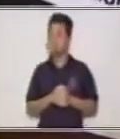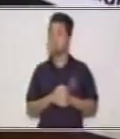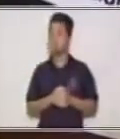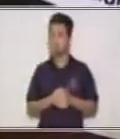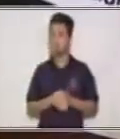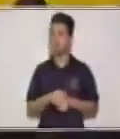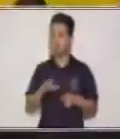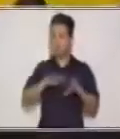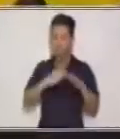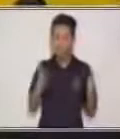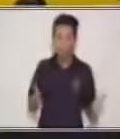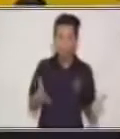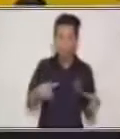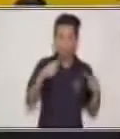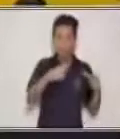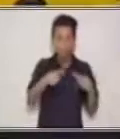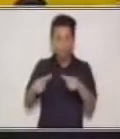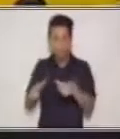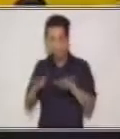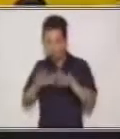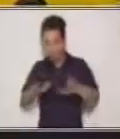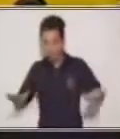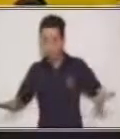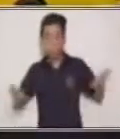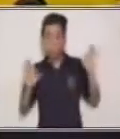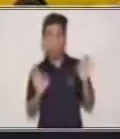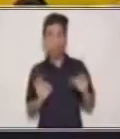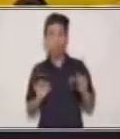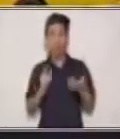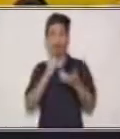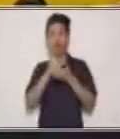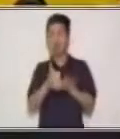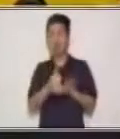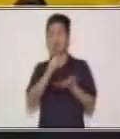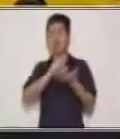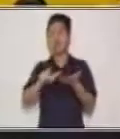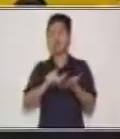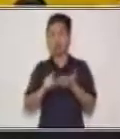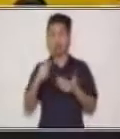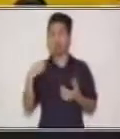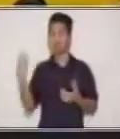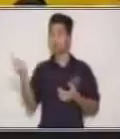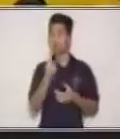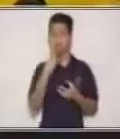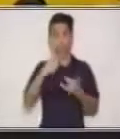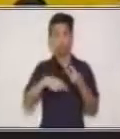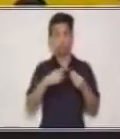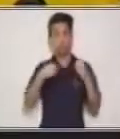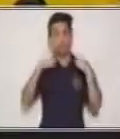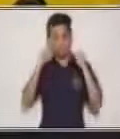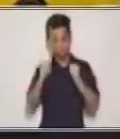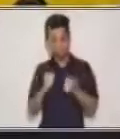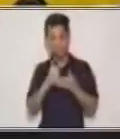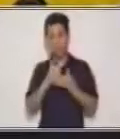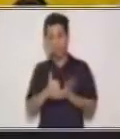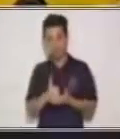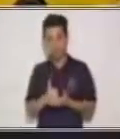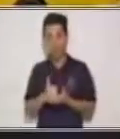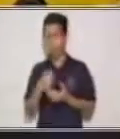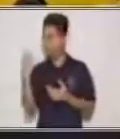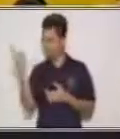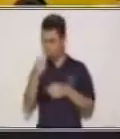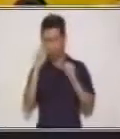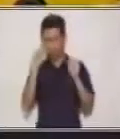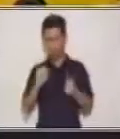trazos de la mesa. Ayudar a limpiar. Todos en la familia podemos ayudar en algo, ¿sí? Todos debemos colaborar.